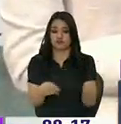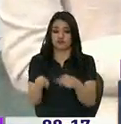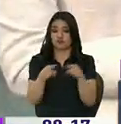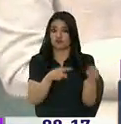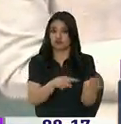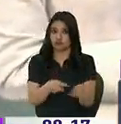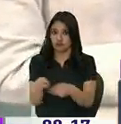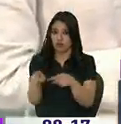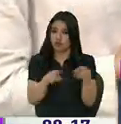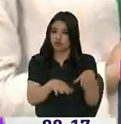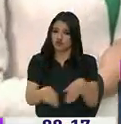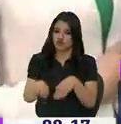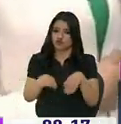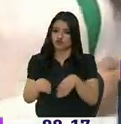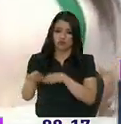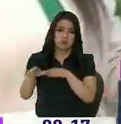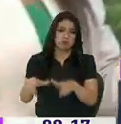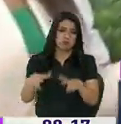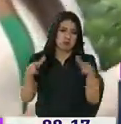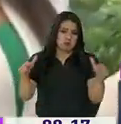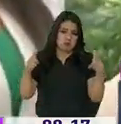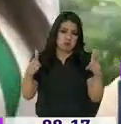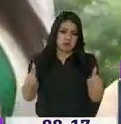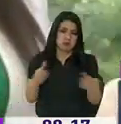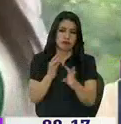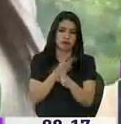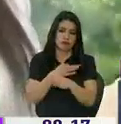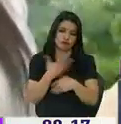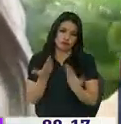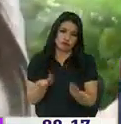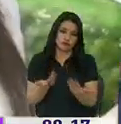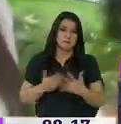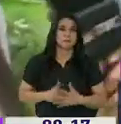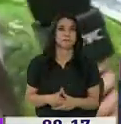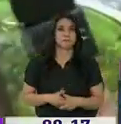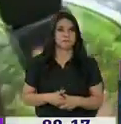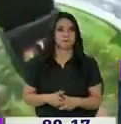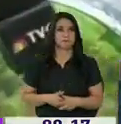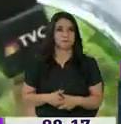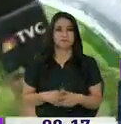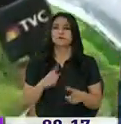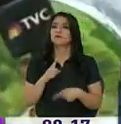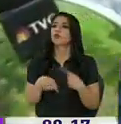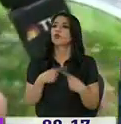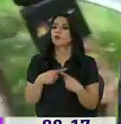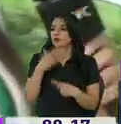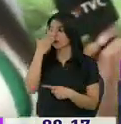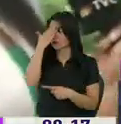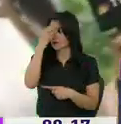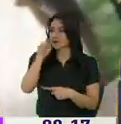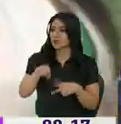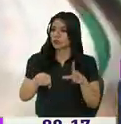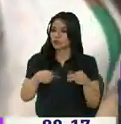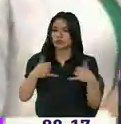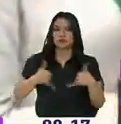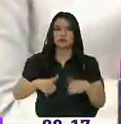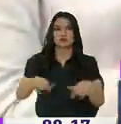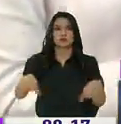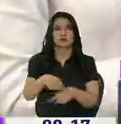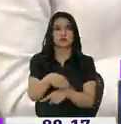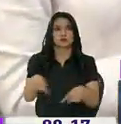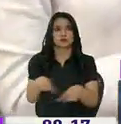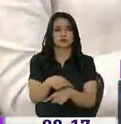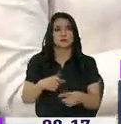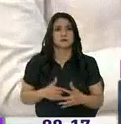sea mayor al que funcione normalmente sin contraflujo. ¿Y cuándo vamos a saber si es que van o no a seguir los contraflujos?